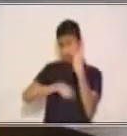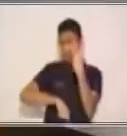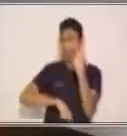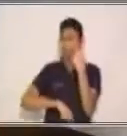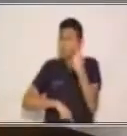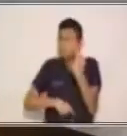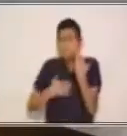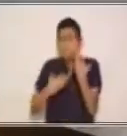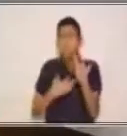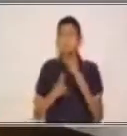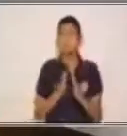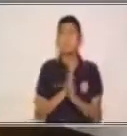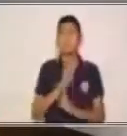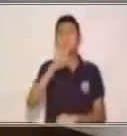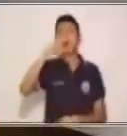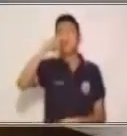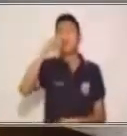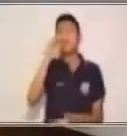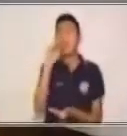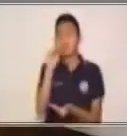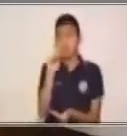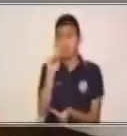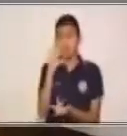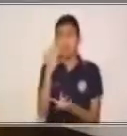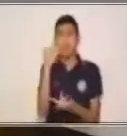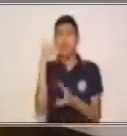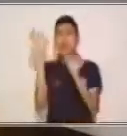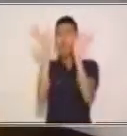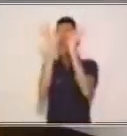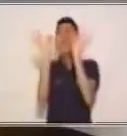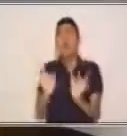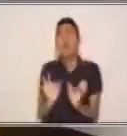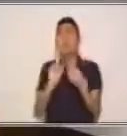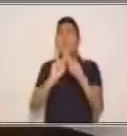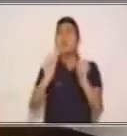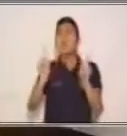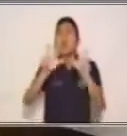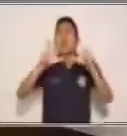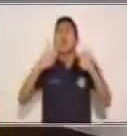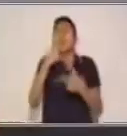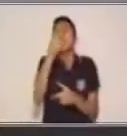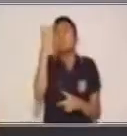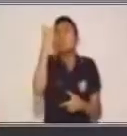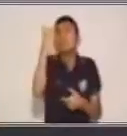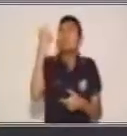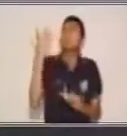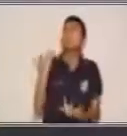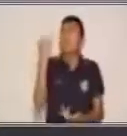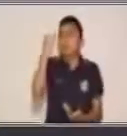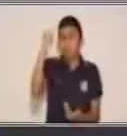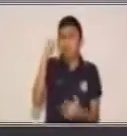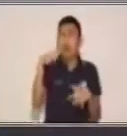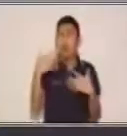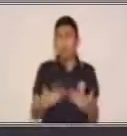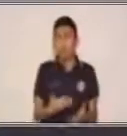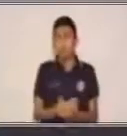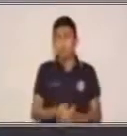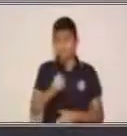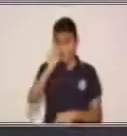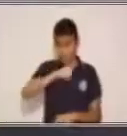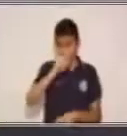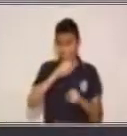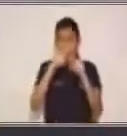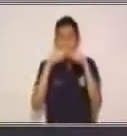a otro niño, pero ese niño su expresión es diferente. ¿Cómo estará este niño? Sí, este niño está